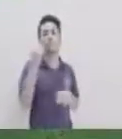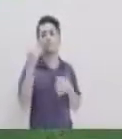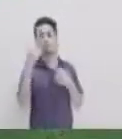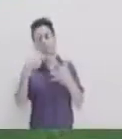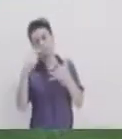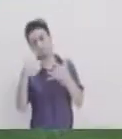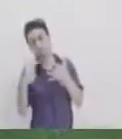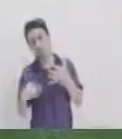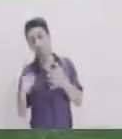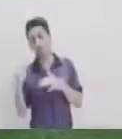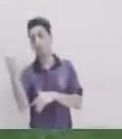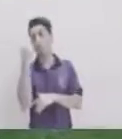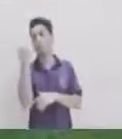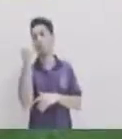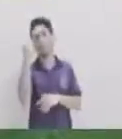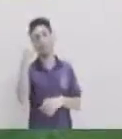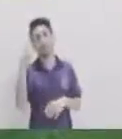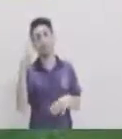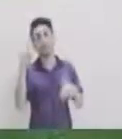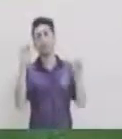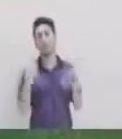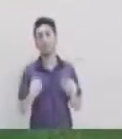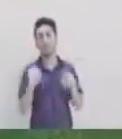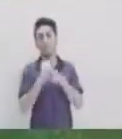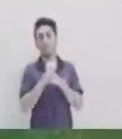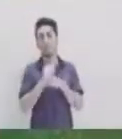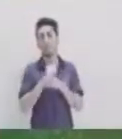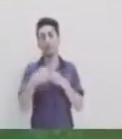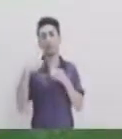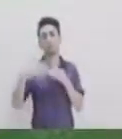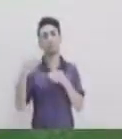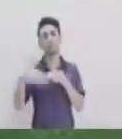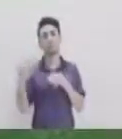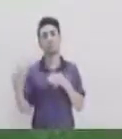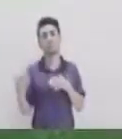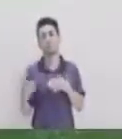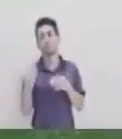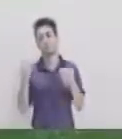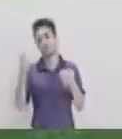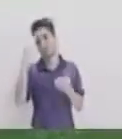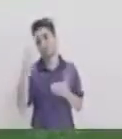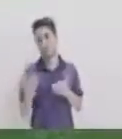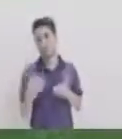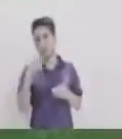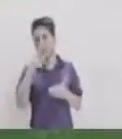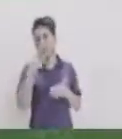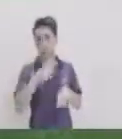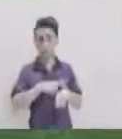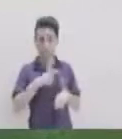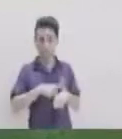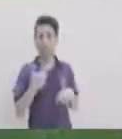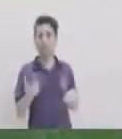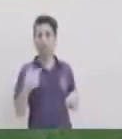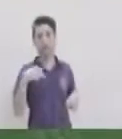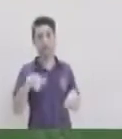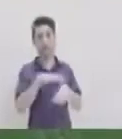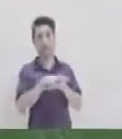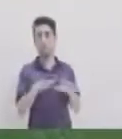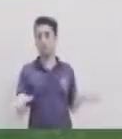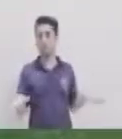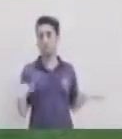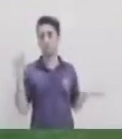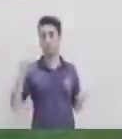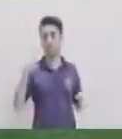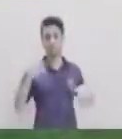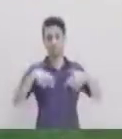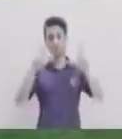en cuenta Todos esos aspectos Muy importantes Para poder practicar Esto constantemente ¿Verdad? Taring Muchísimas gracias Por su tiempo Es